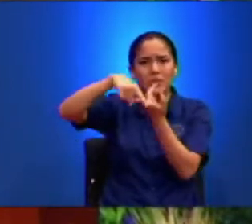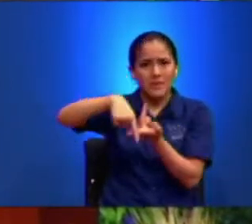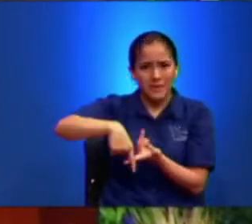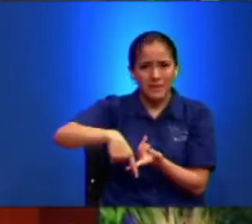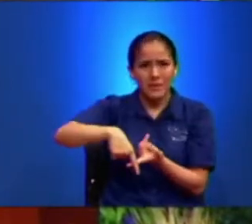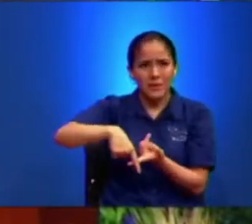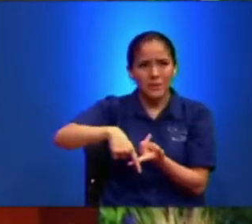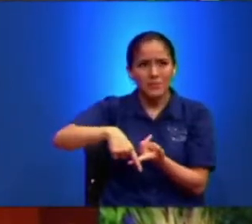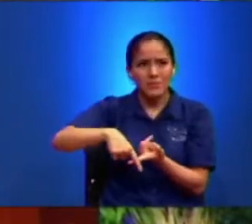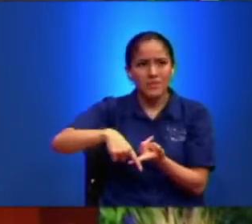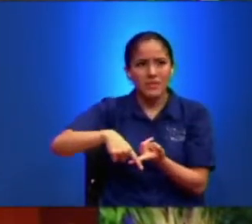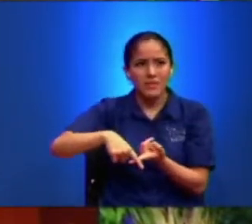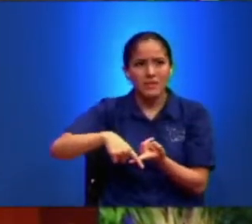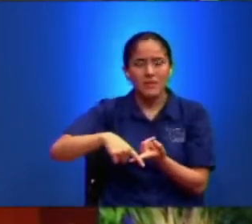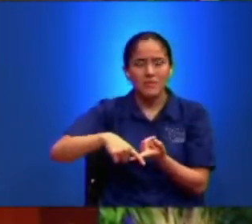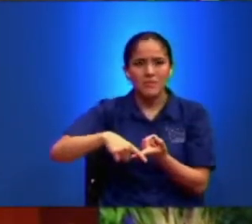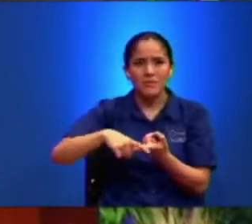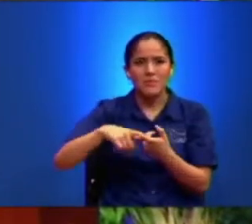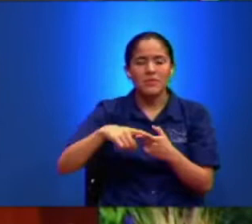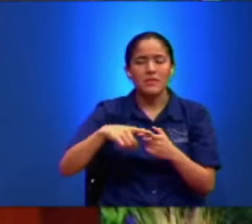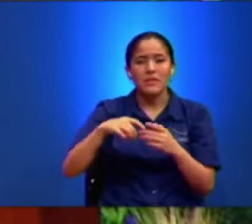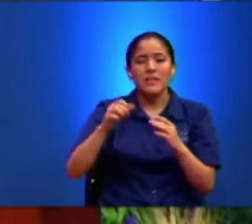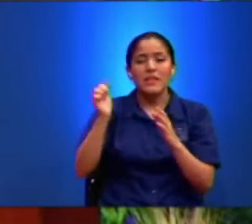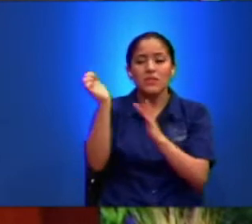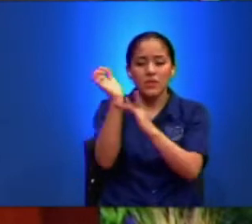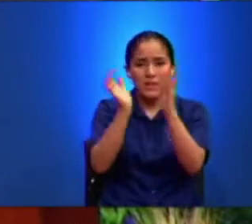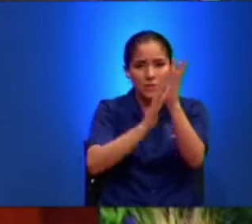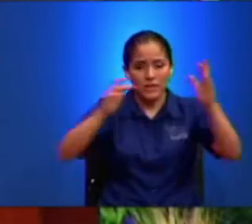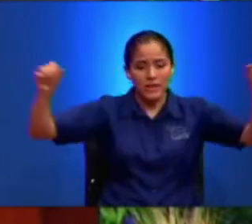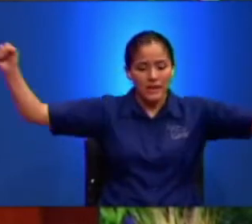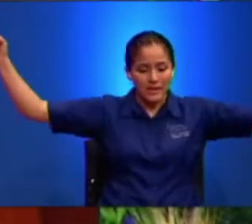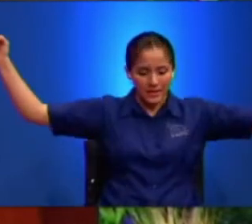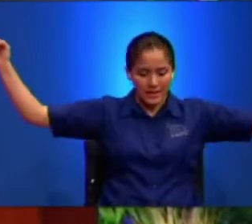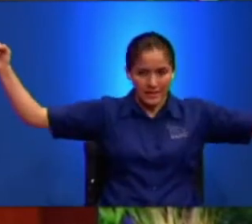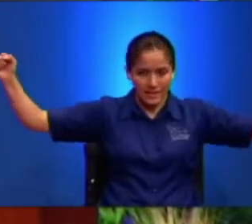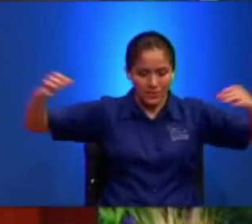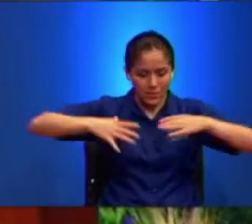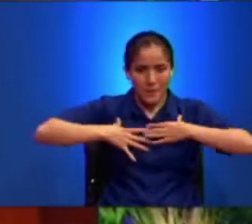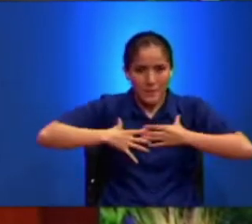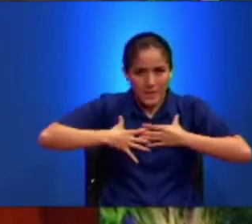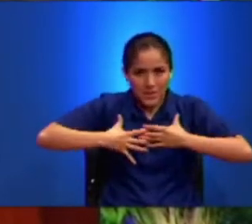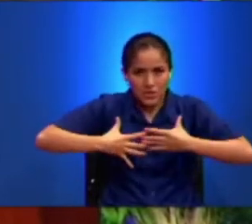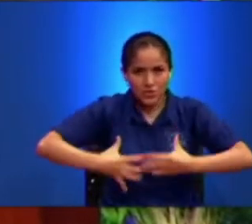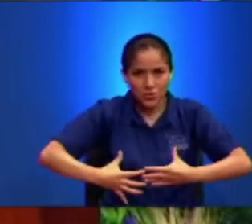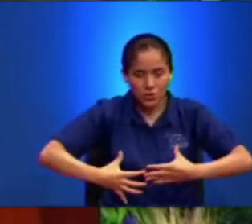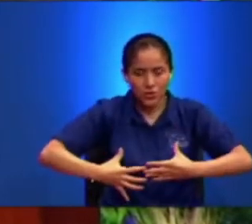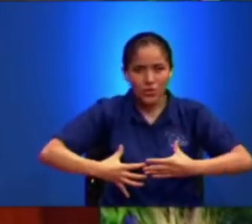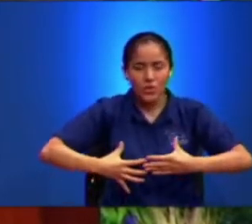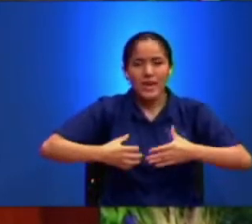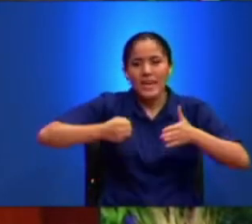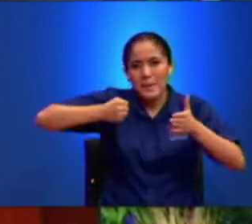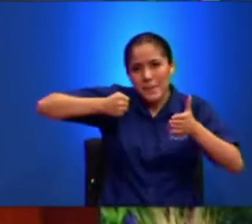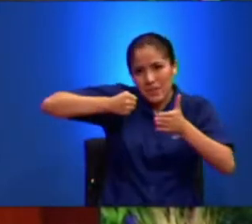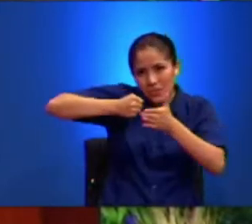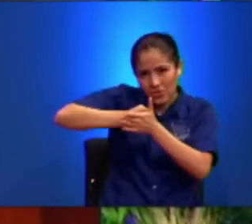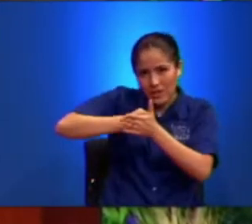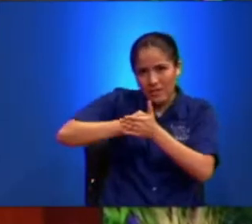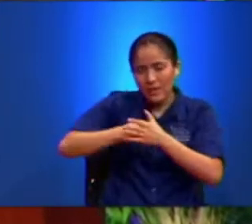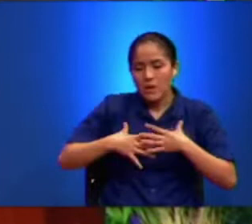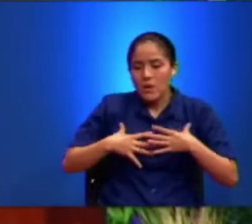Crucificaban Y Entonces Al Subirle Los Brazos El Diafragma Les Presionaba Los Pulmones Y El Corazón